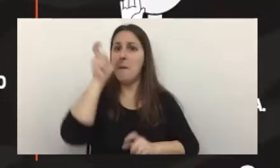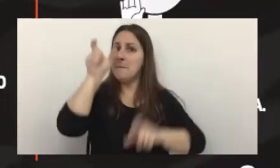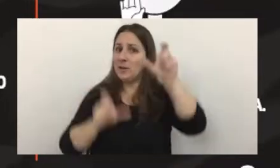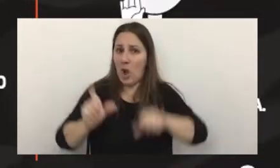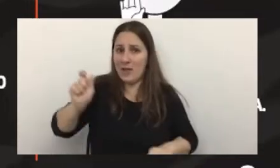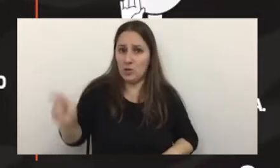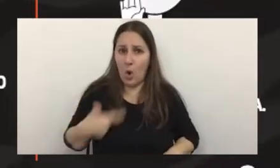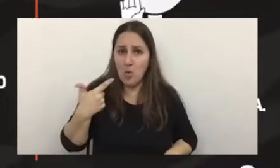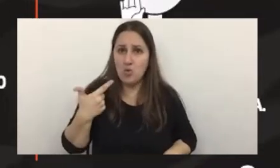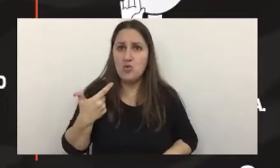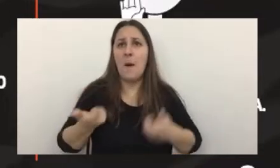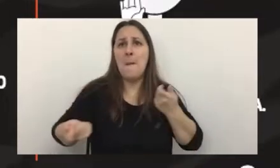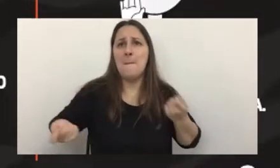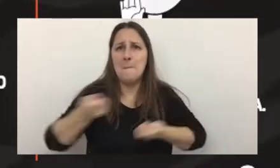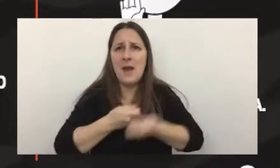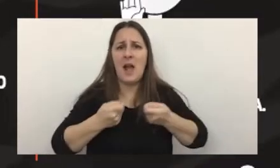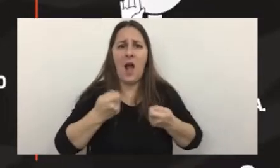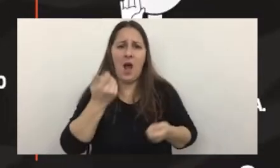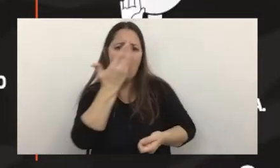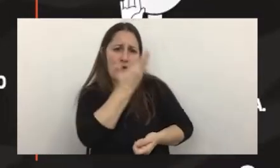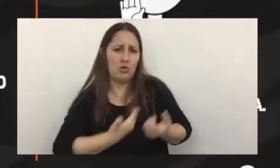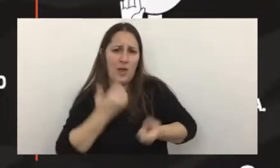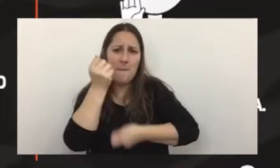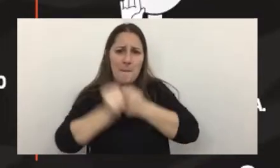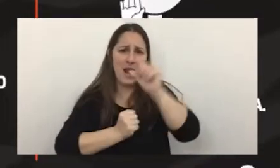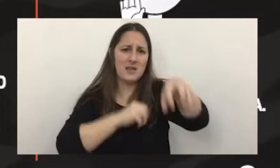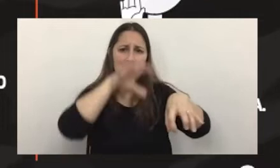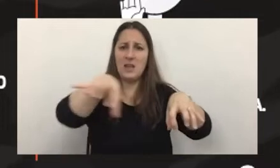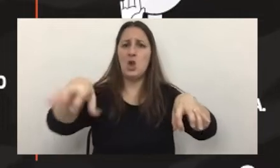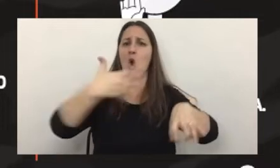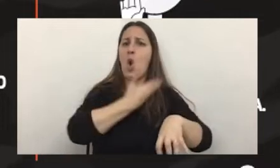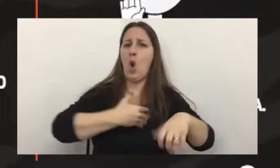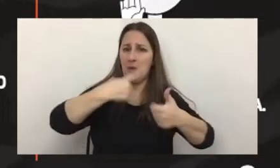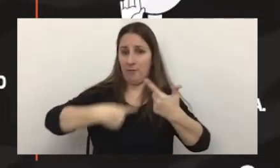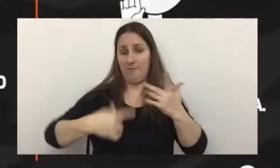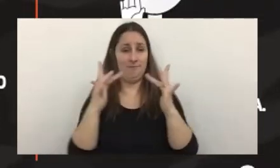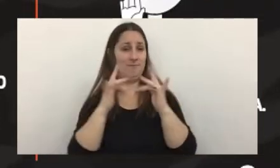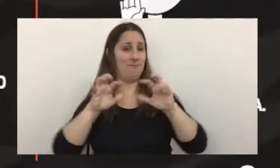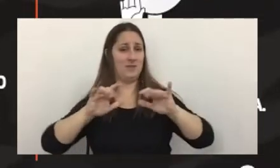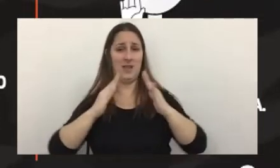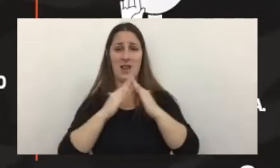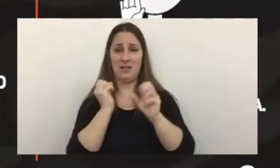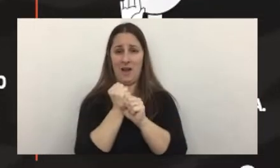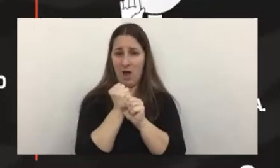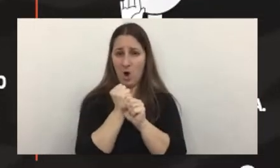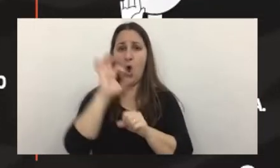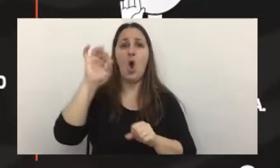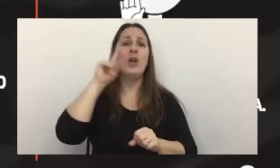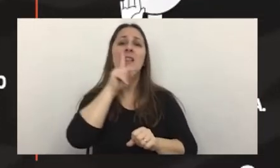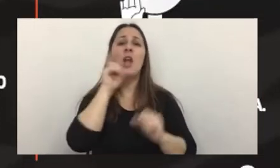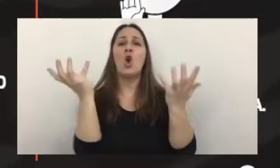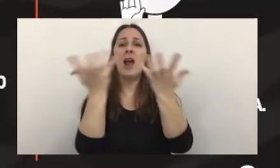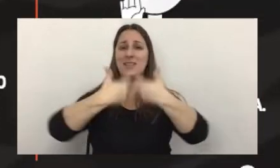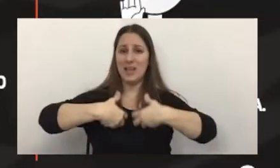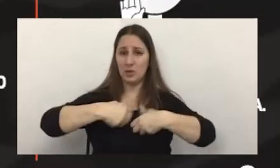a pie a mercados empresas y a gobiernos definitivamente el teletrabajo lo dijo la OIT la Organización Internacional